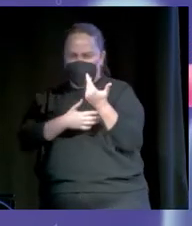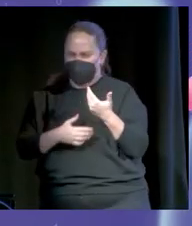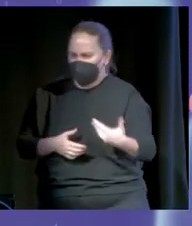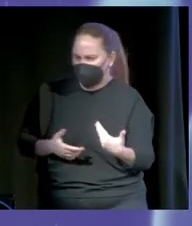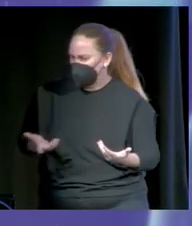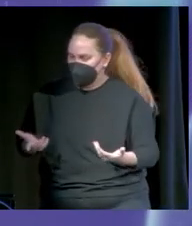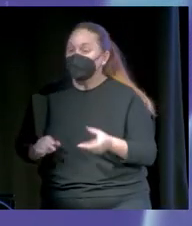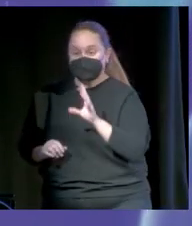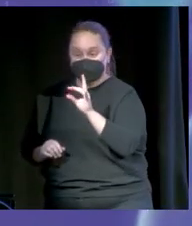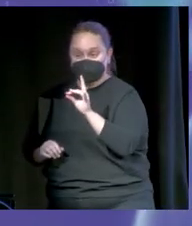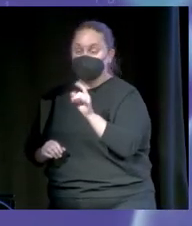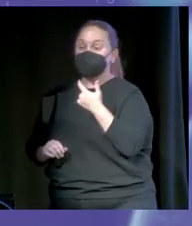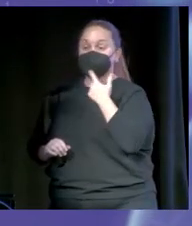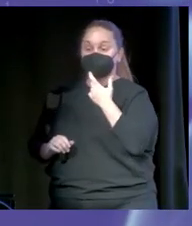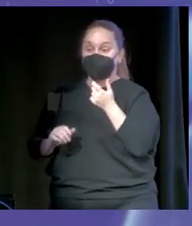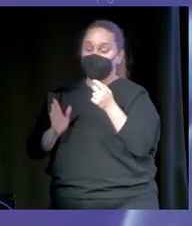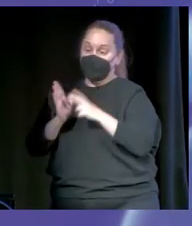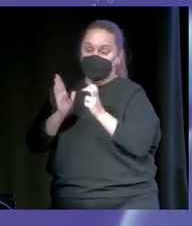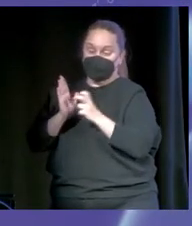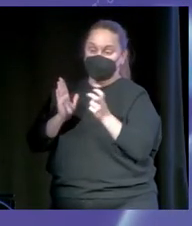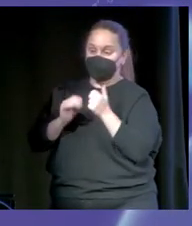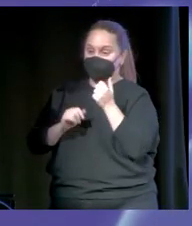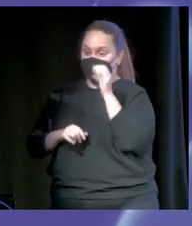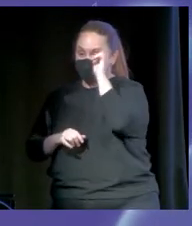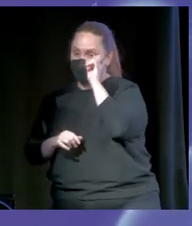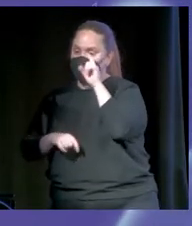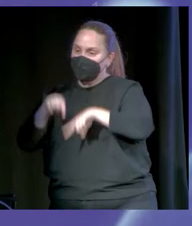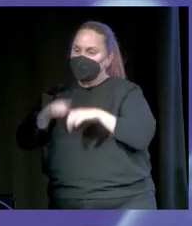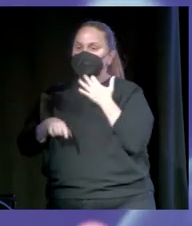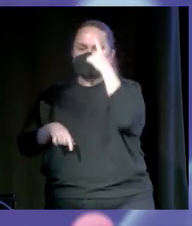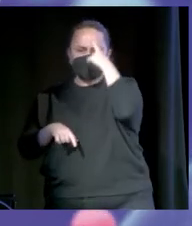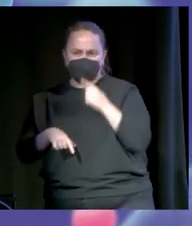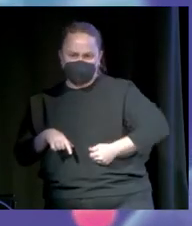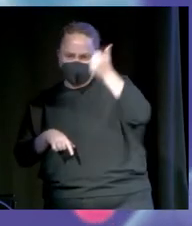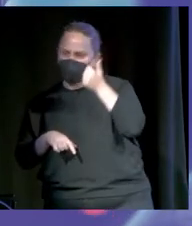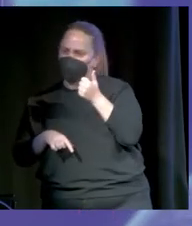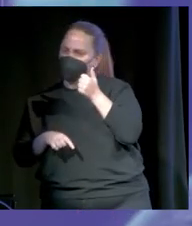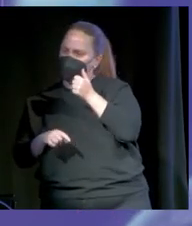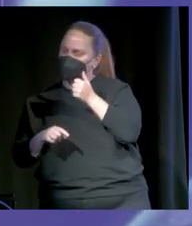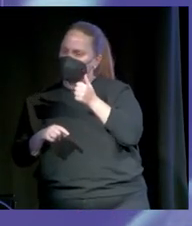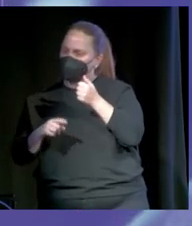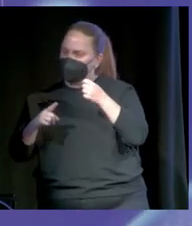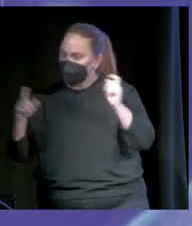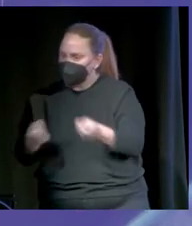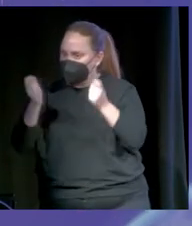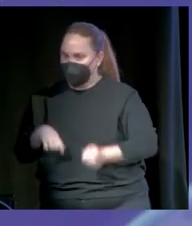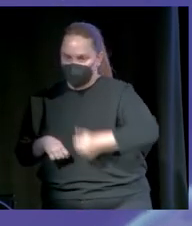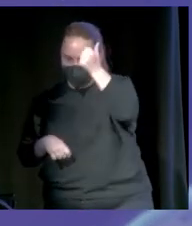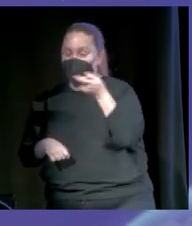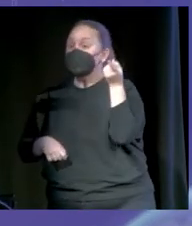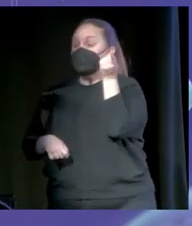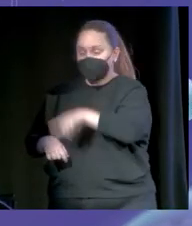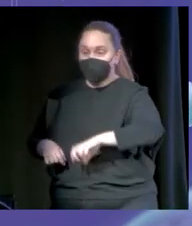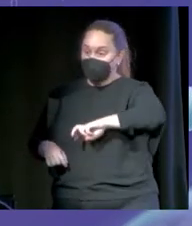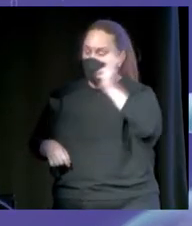Pero sí, parece que el algoritmo premia a la gente que cuida la calidad de imagen. Subir contenido de forma regular. De nada sirve subir una cosa y esperar tres